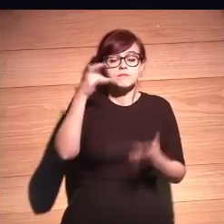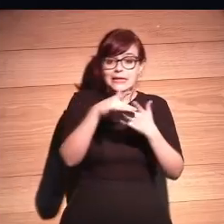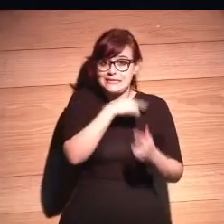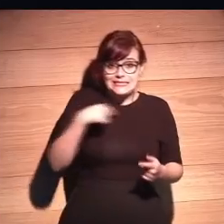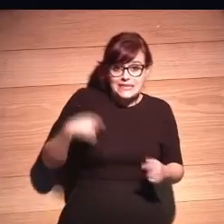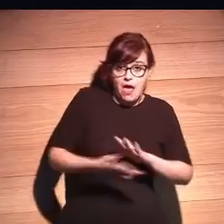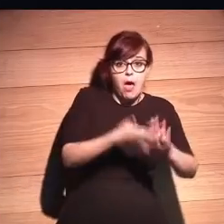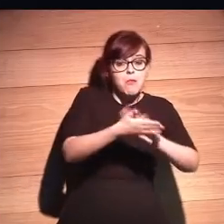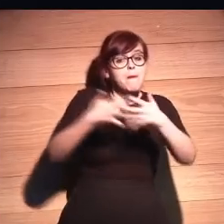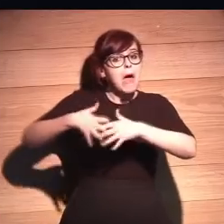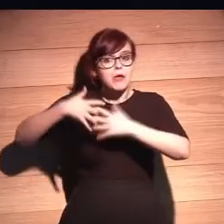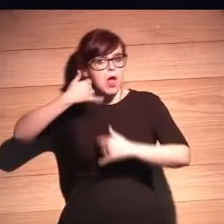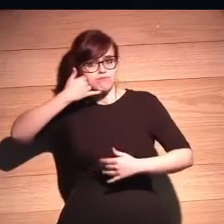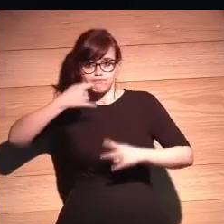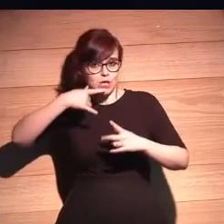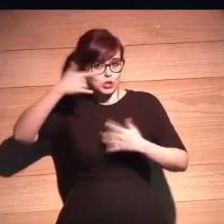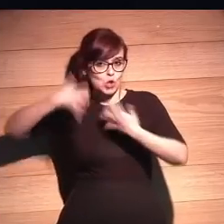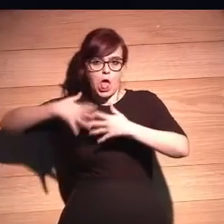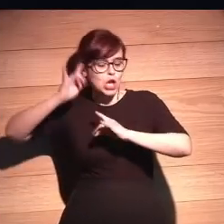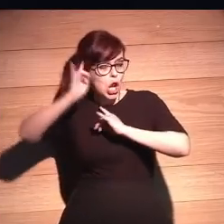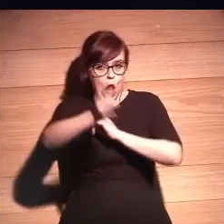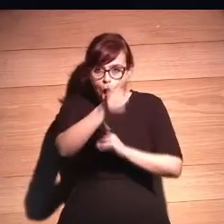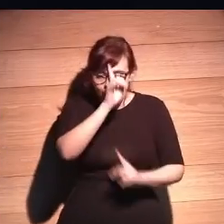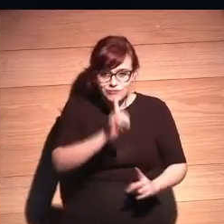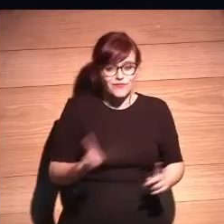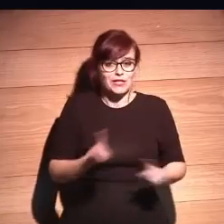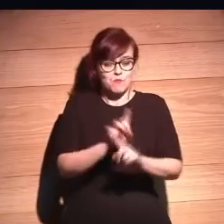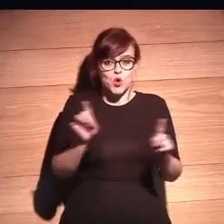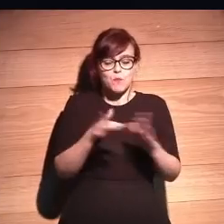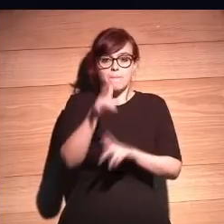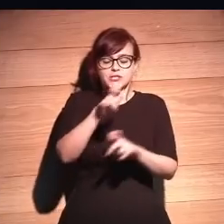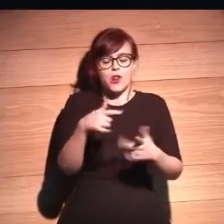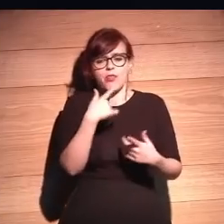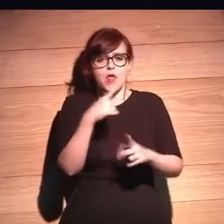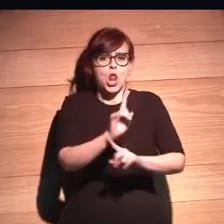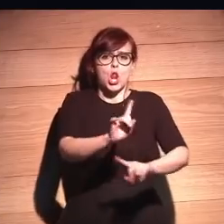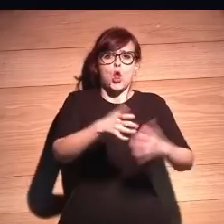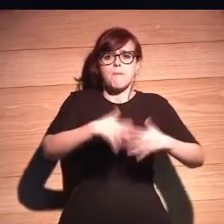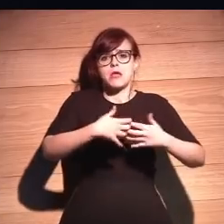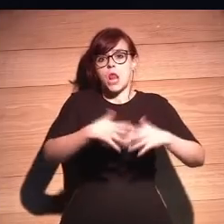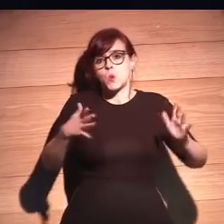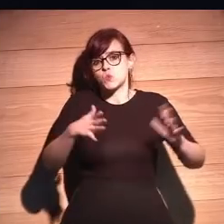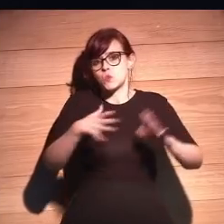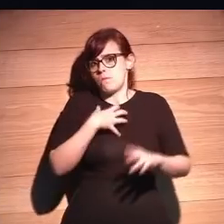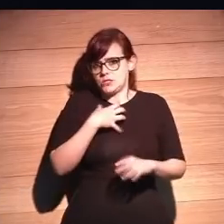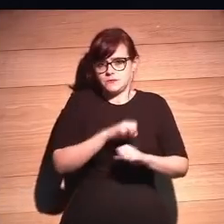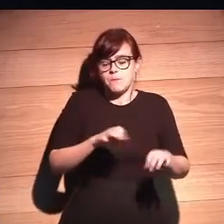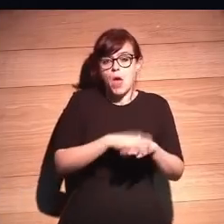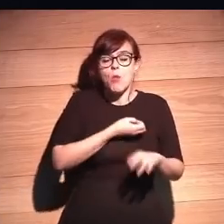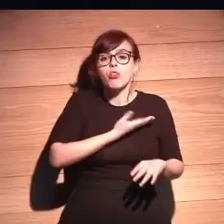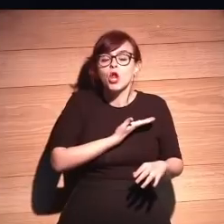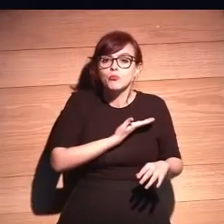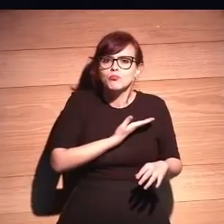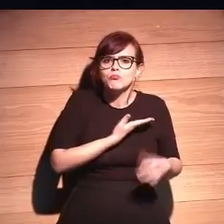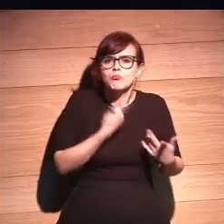China tampoco sabía que le habló una inteligencia artificial. Entonces parece que mucha gente dice, no, no, no, las máquinas no pueden tener emociones.